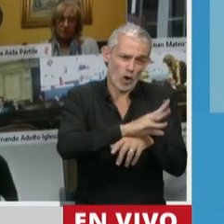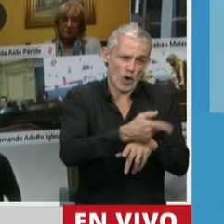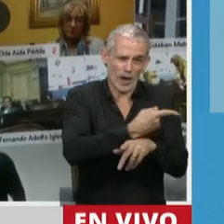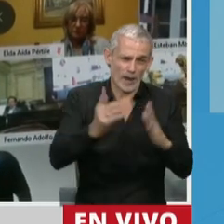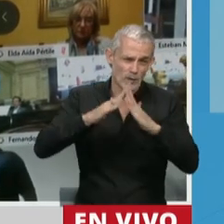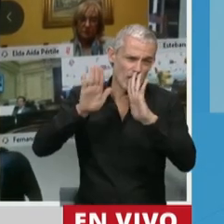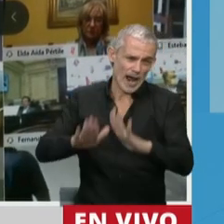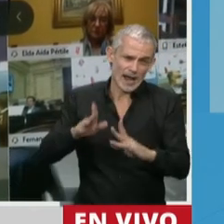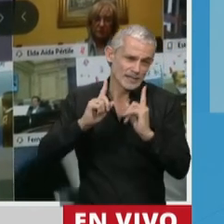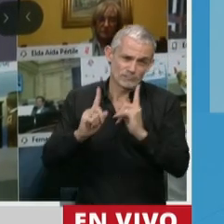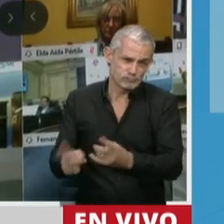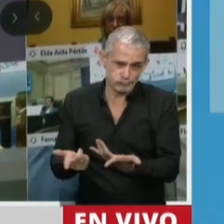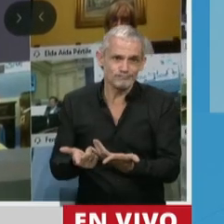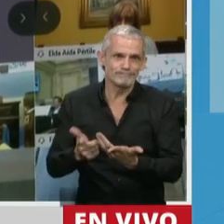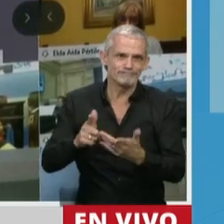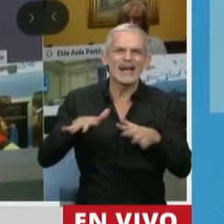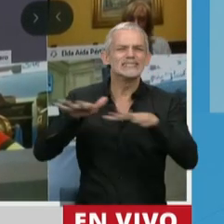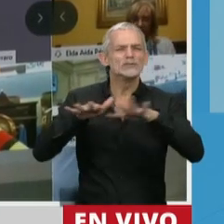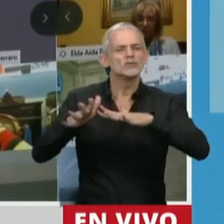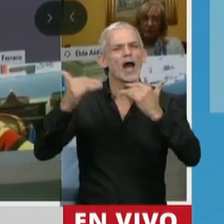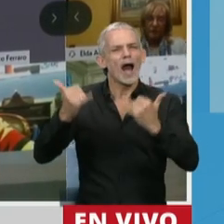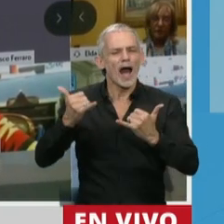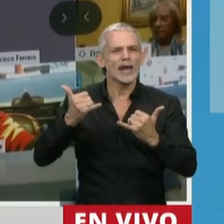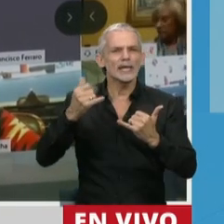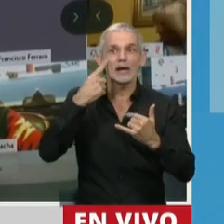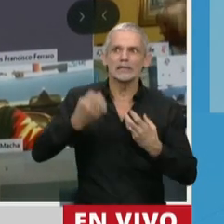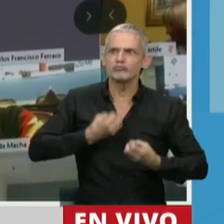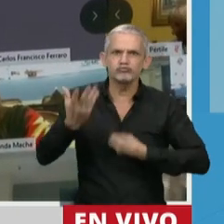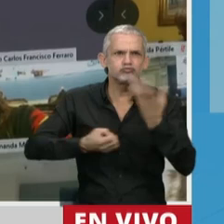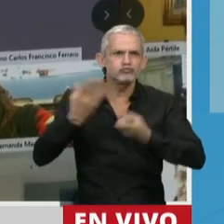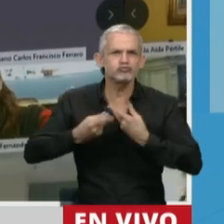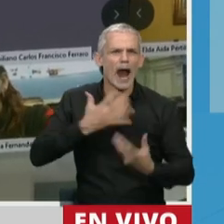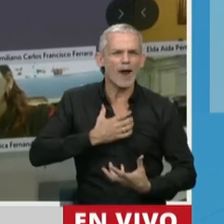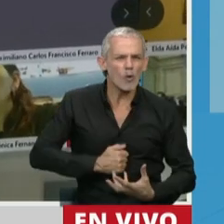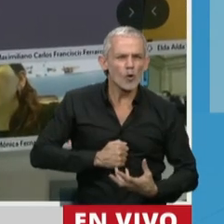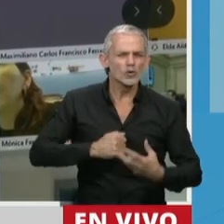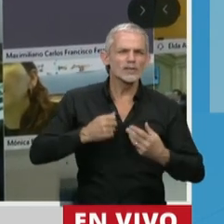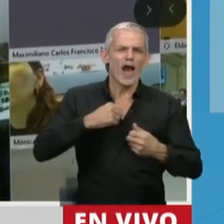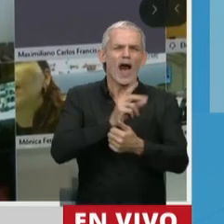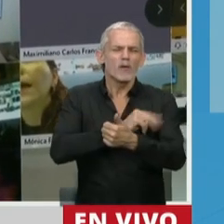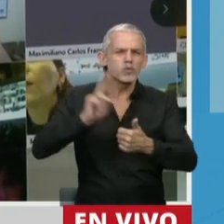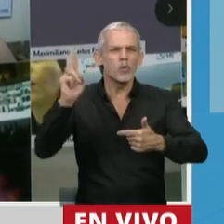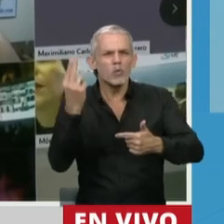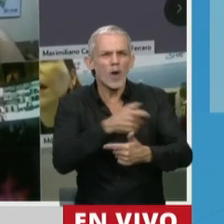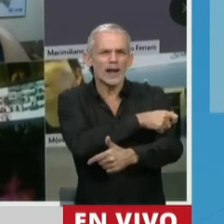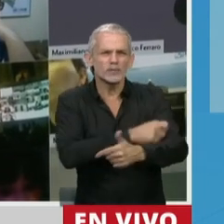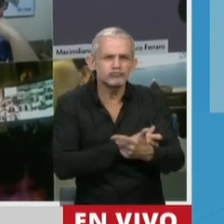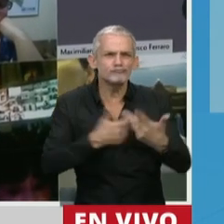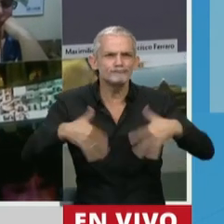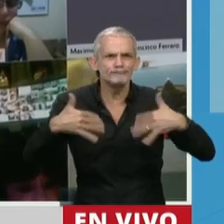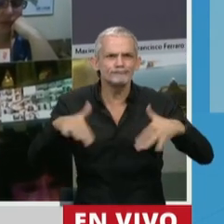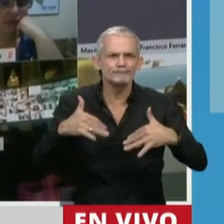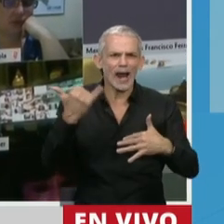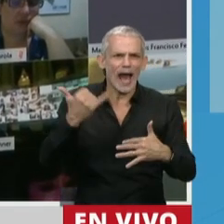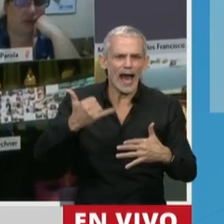pensar en situaciones que tienen que ver con la escucha frente a situaciones de angustia, duelos, duelos que van a